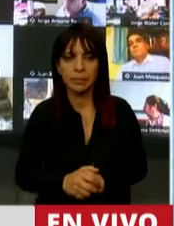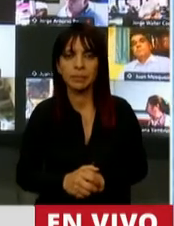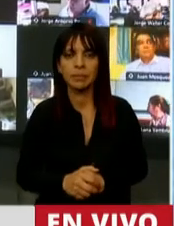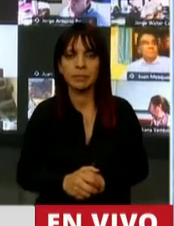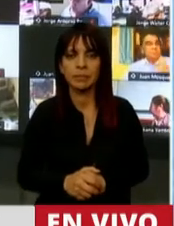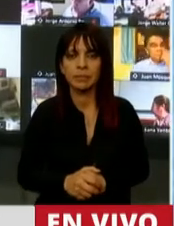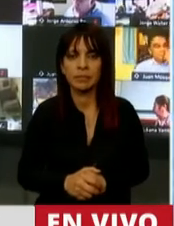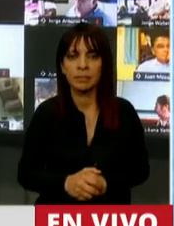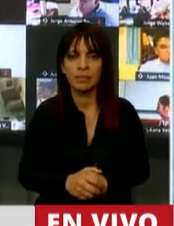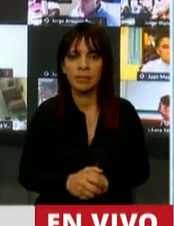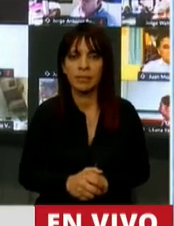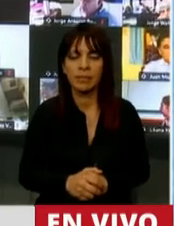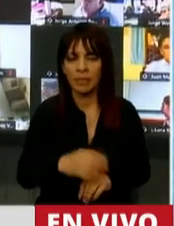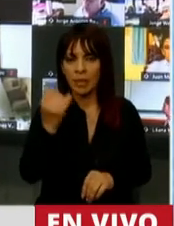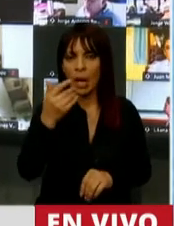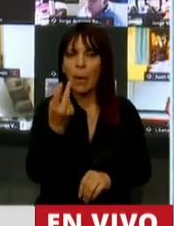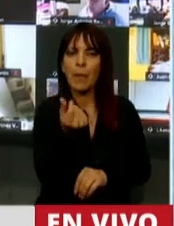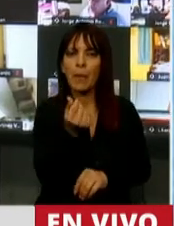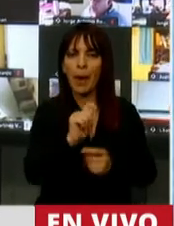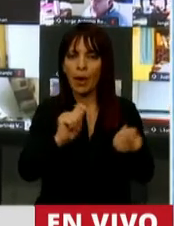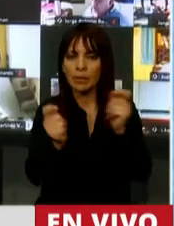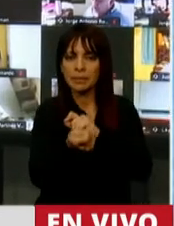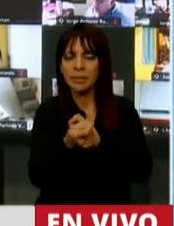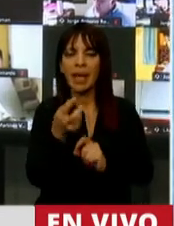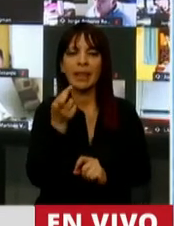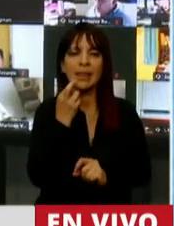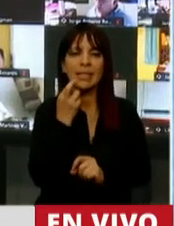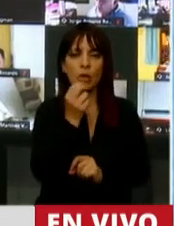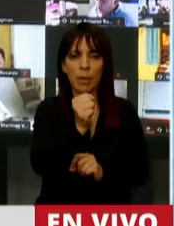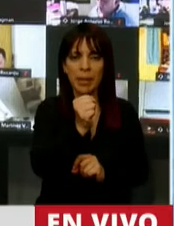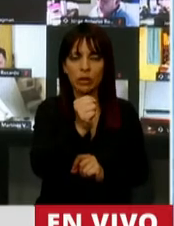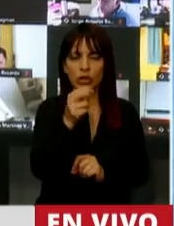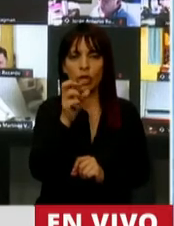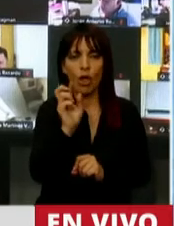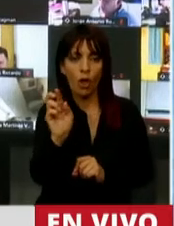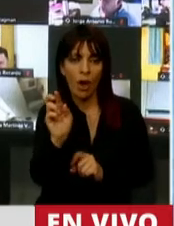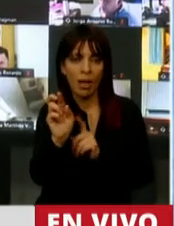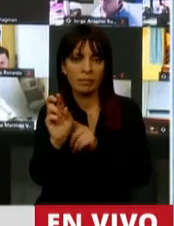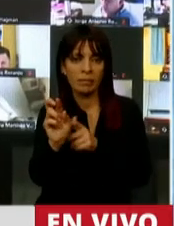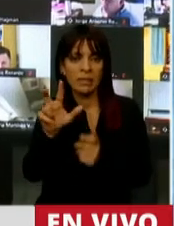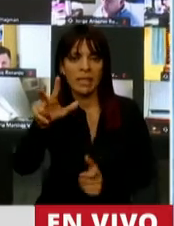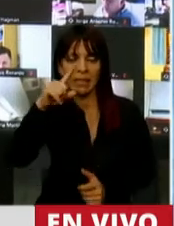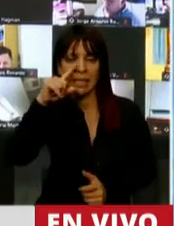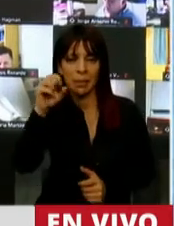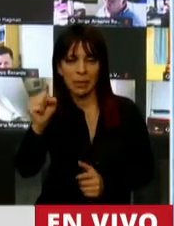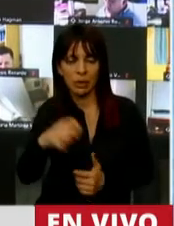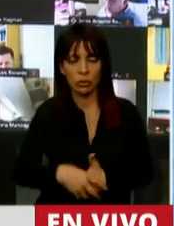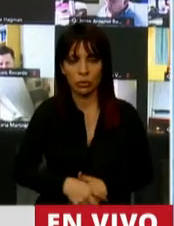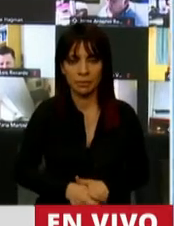valor de cambio de 19 pesos el dólar y terminamos con un dólar de 37 pesos.